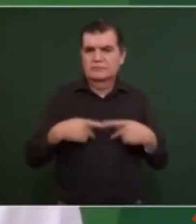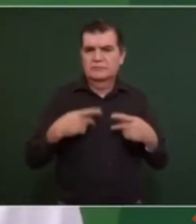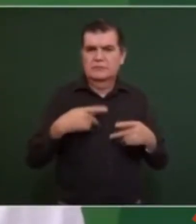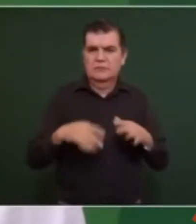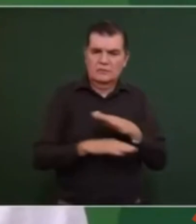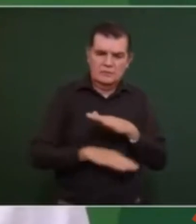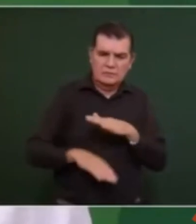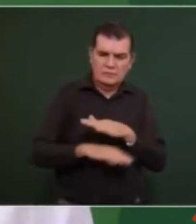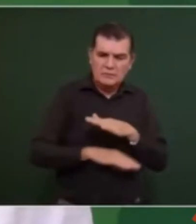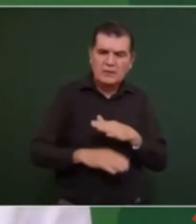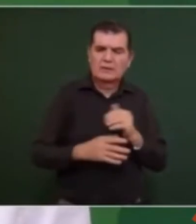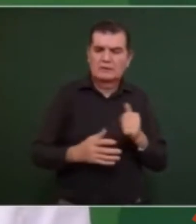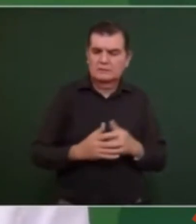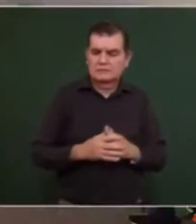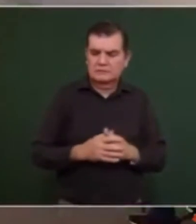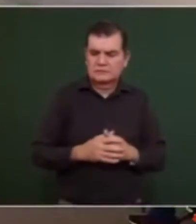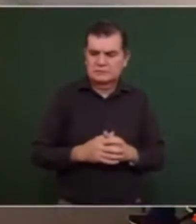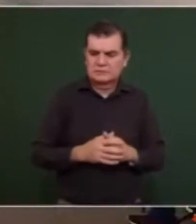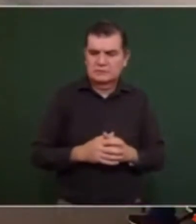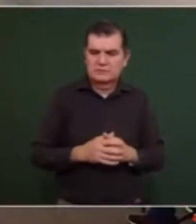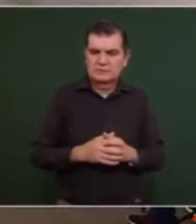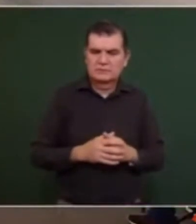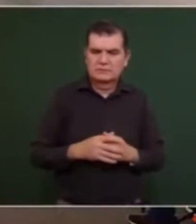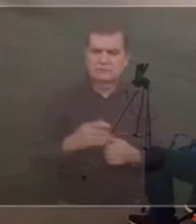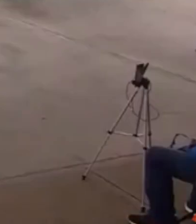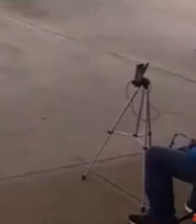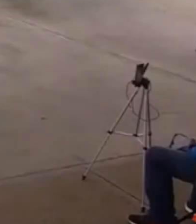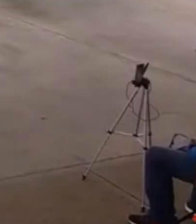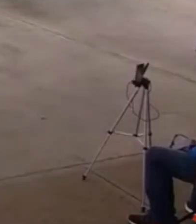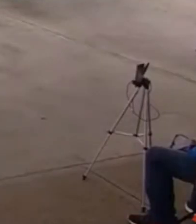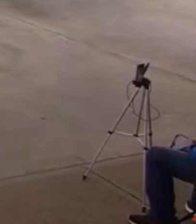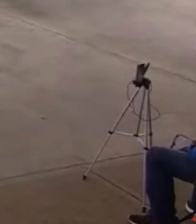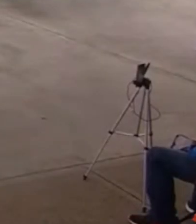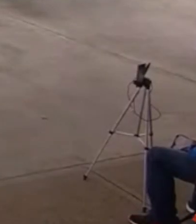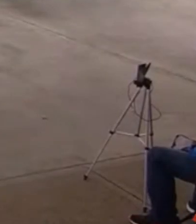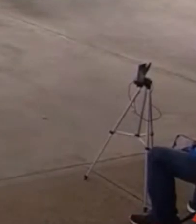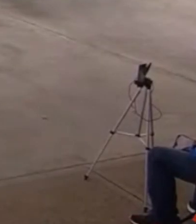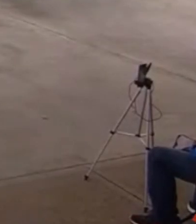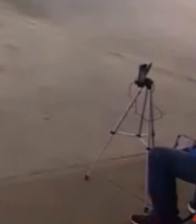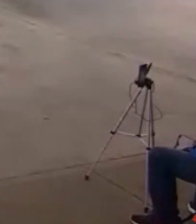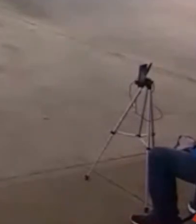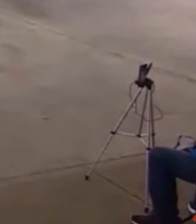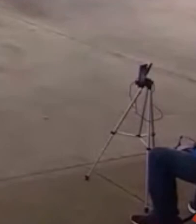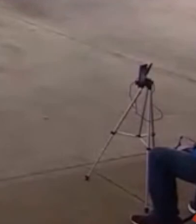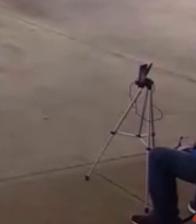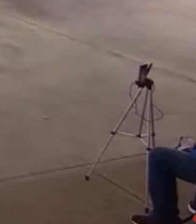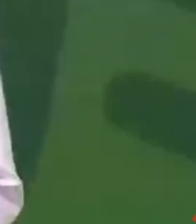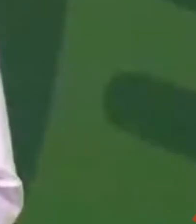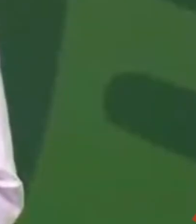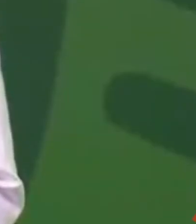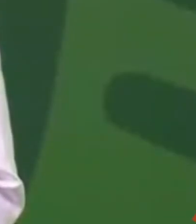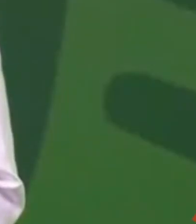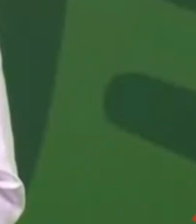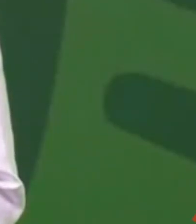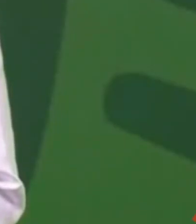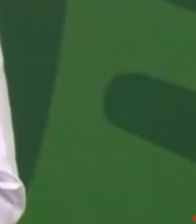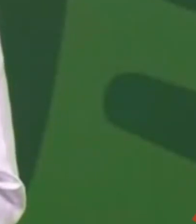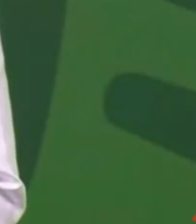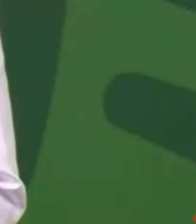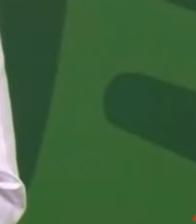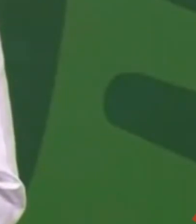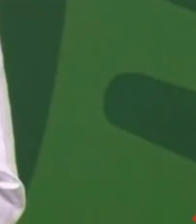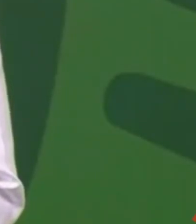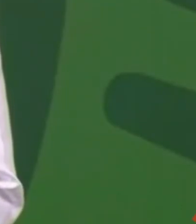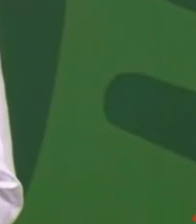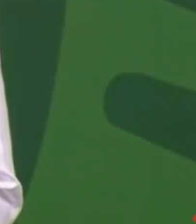fundamental eh los servicios porque ya lo hemos hecho eh